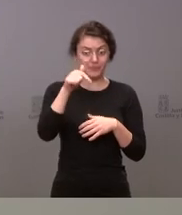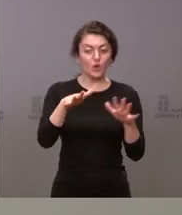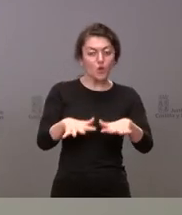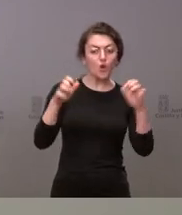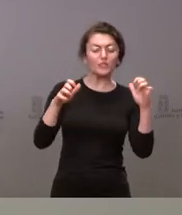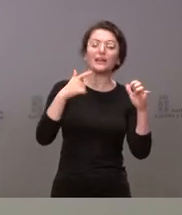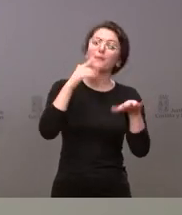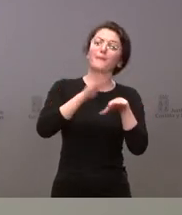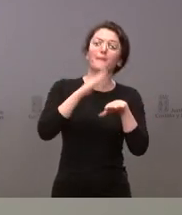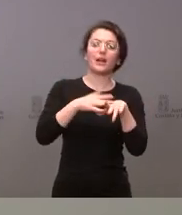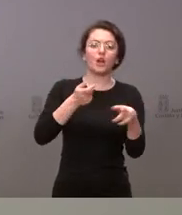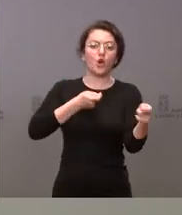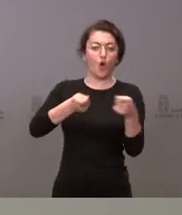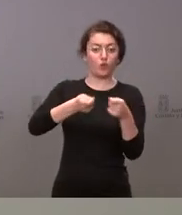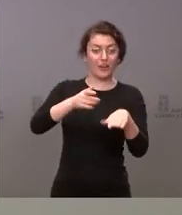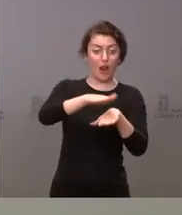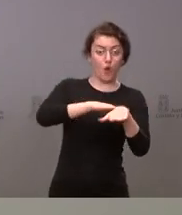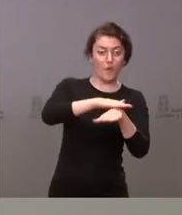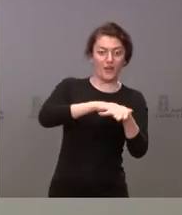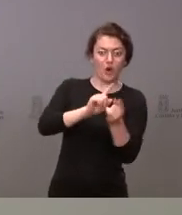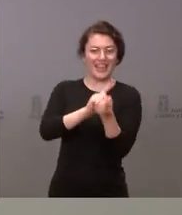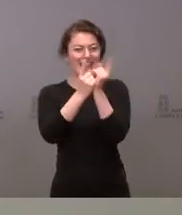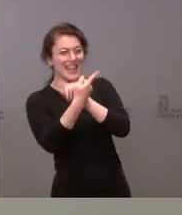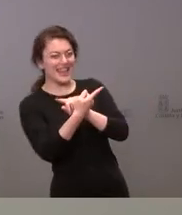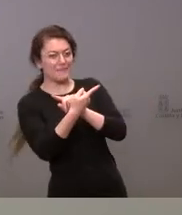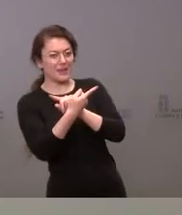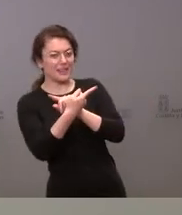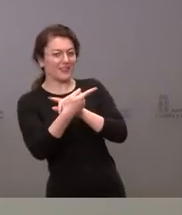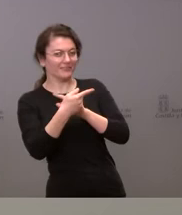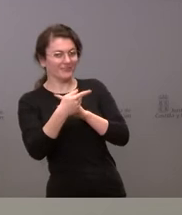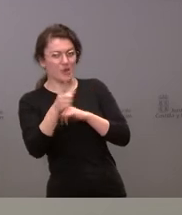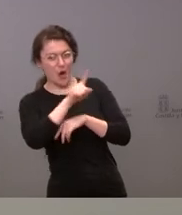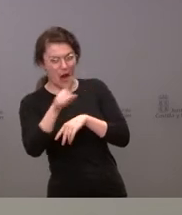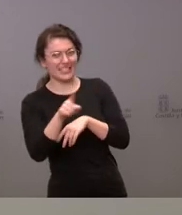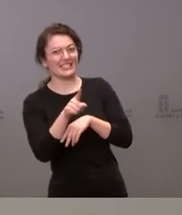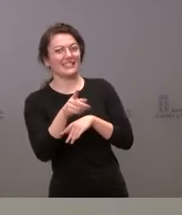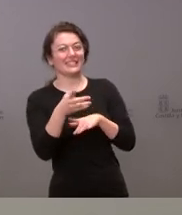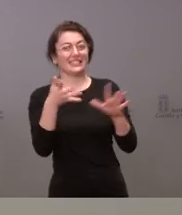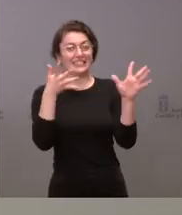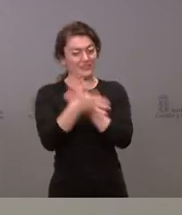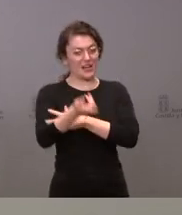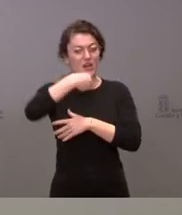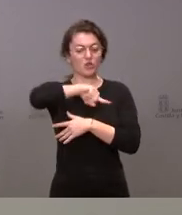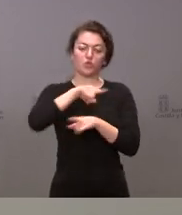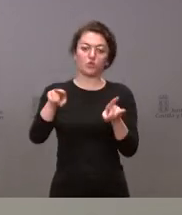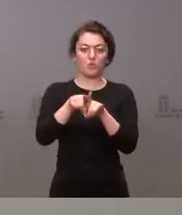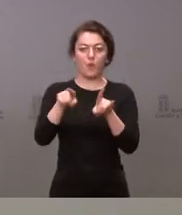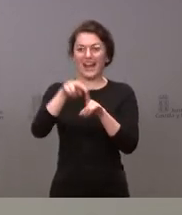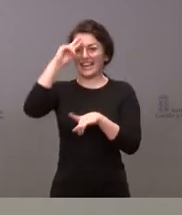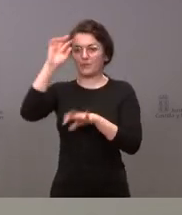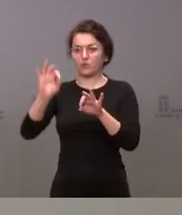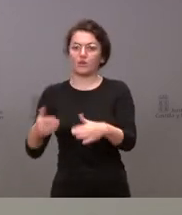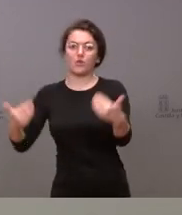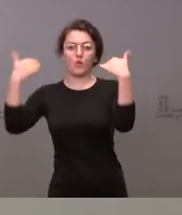el Ejecutivo y no a la inversa y por tanto como tal lo que hacemos es respetar esa competencia y la